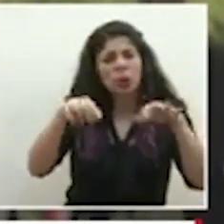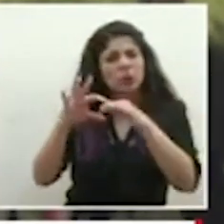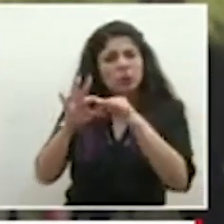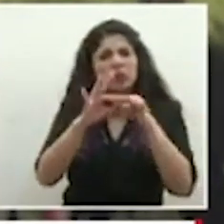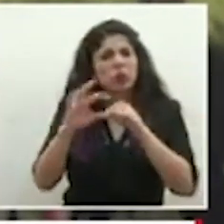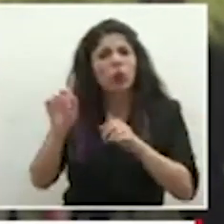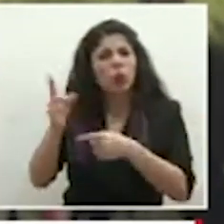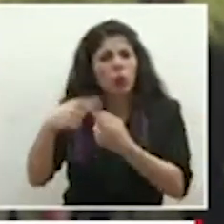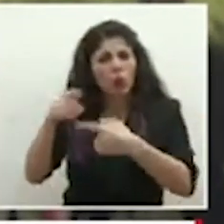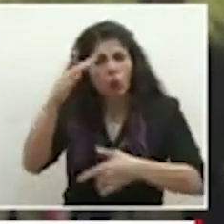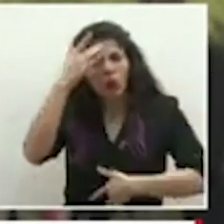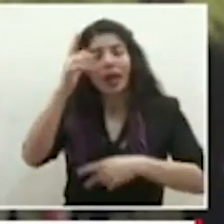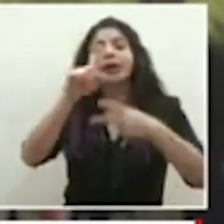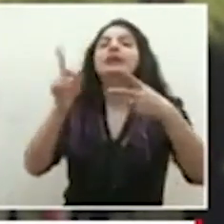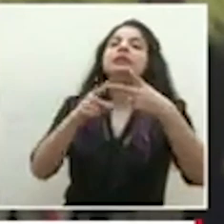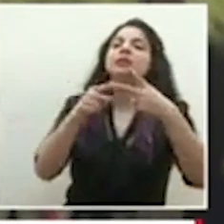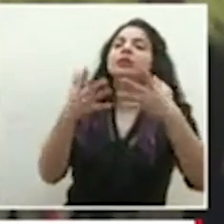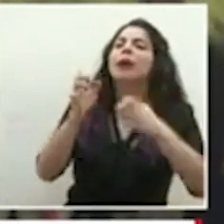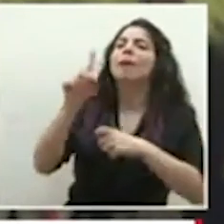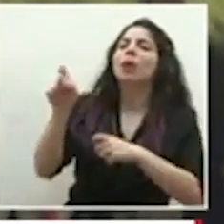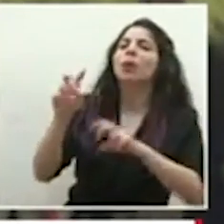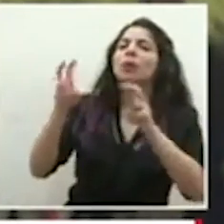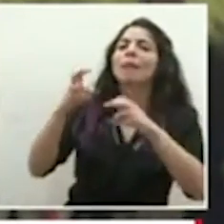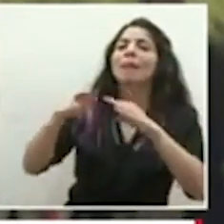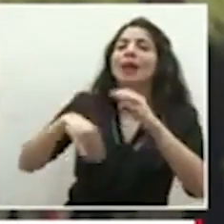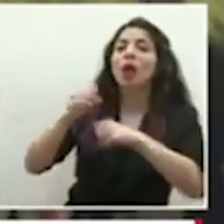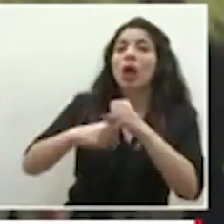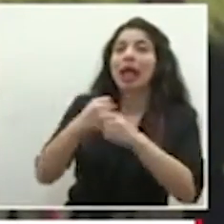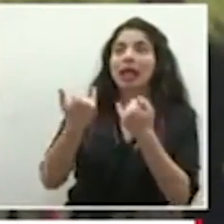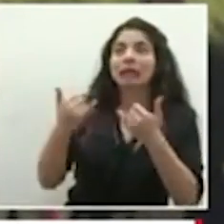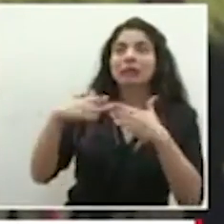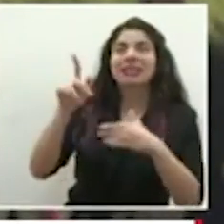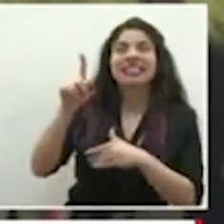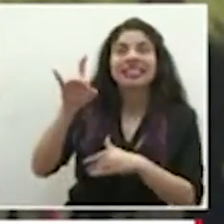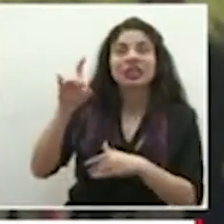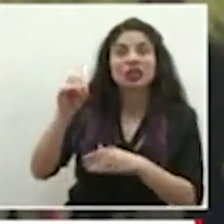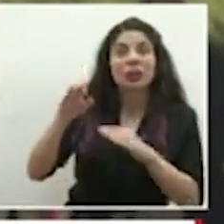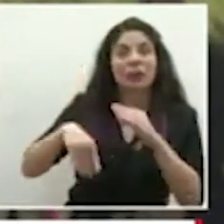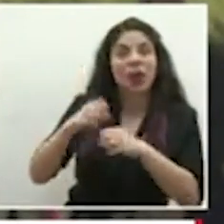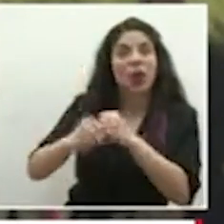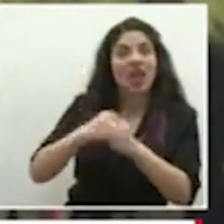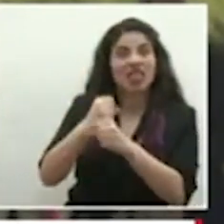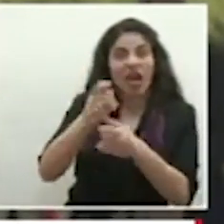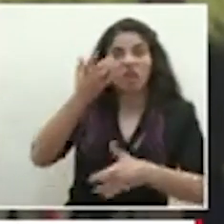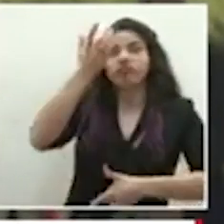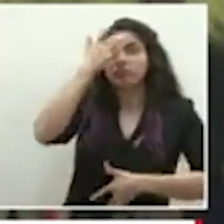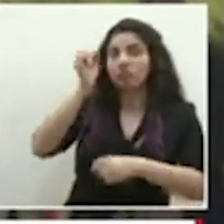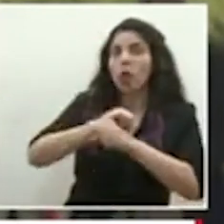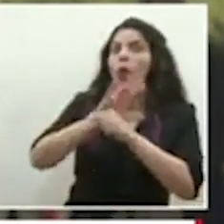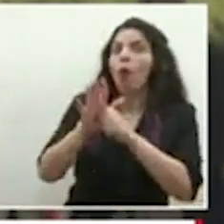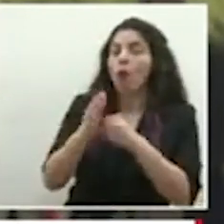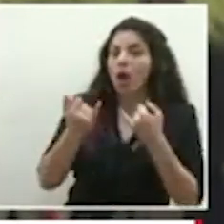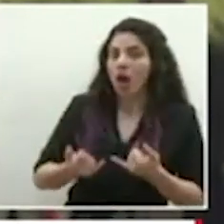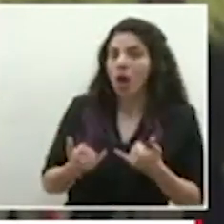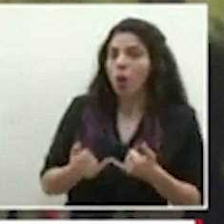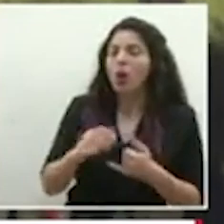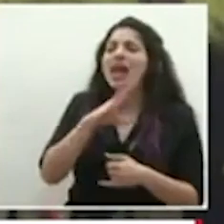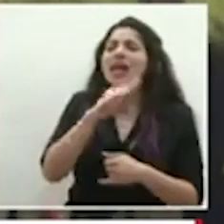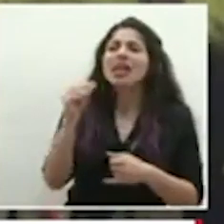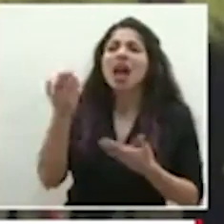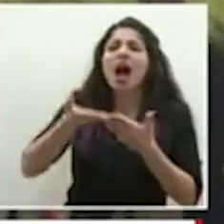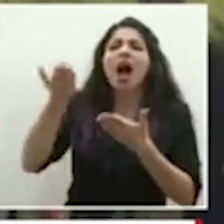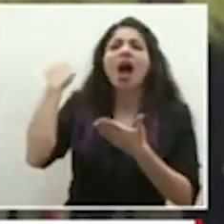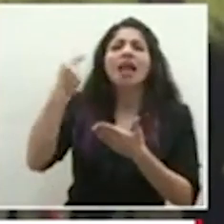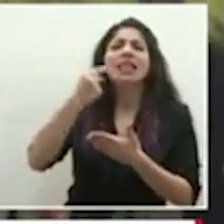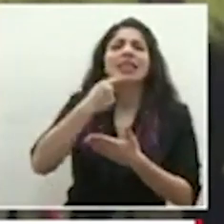lado. Luego, quería preguntarle sobre el tema de los menores de edad. Ya suman más de 180 menores de edad contagiados con COVID-19 y se había